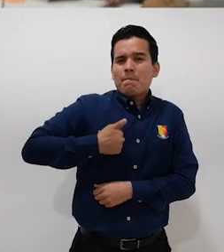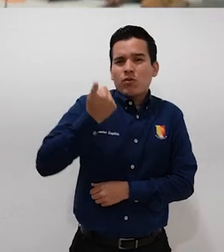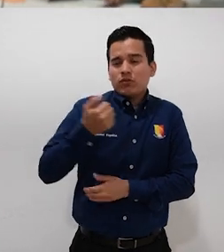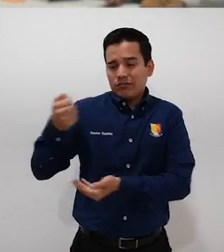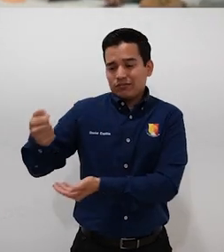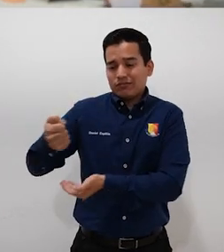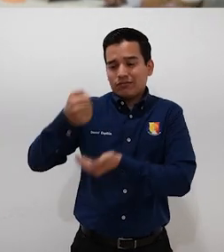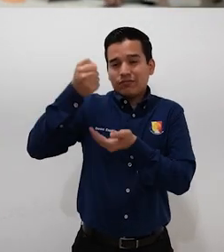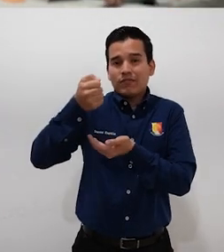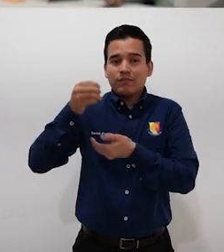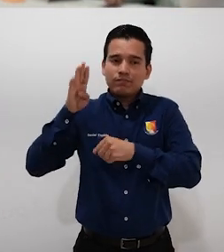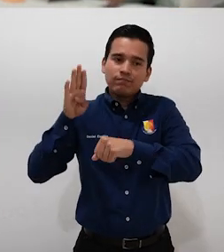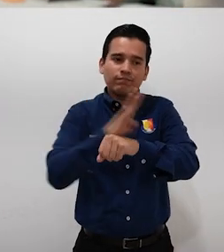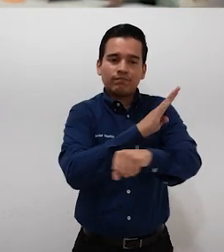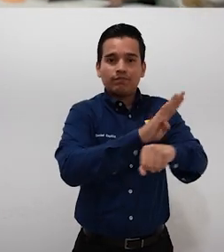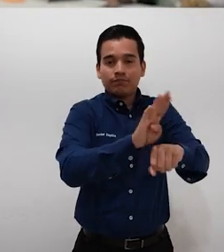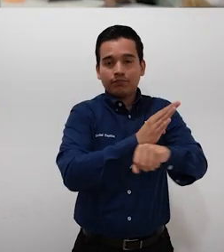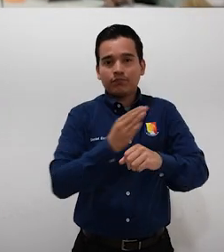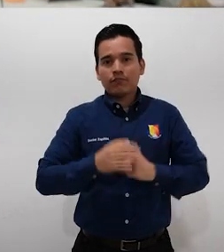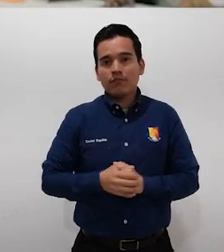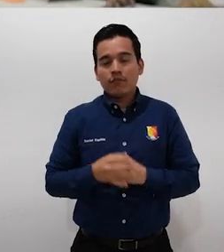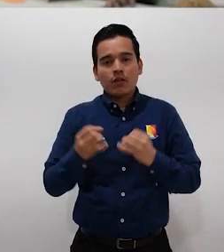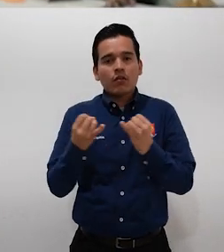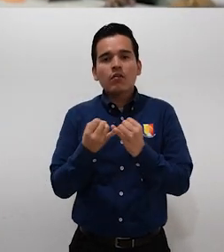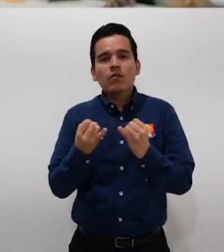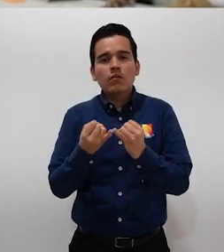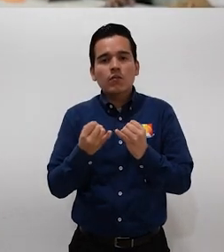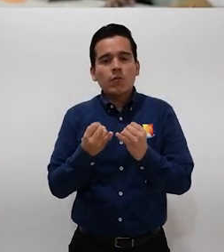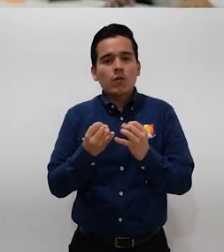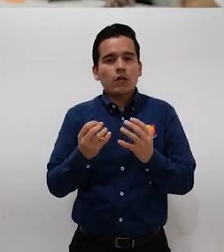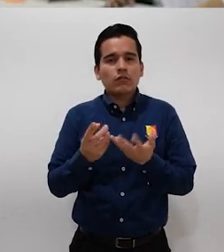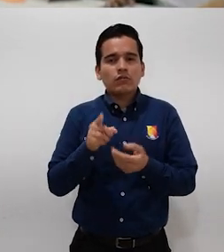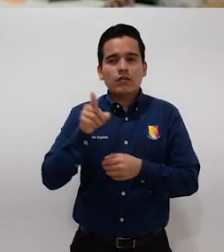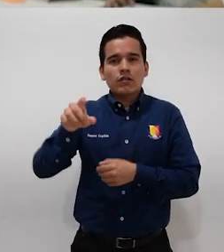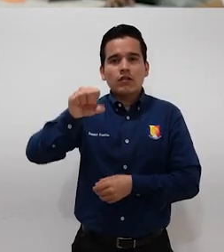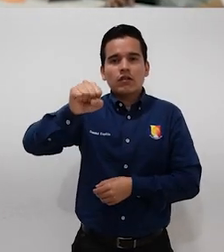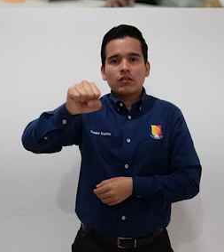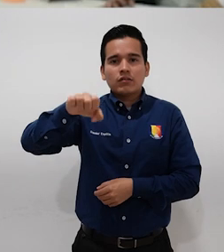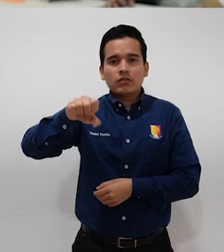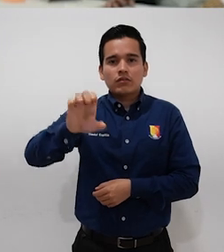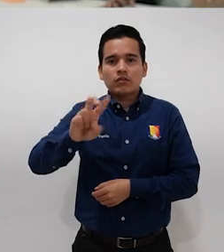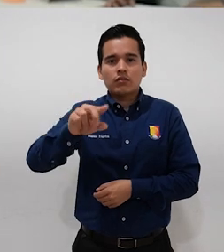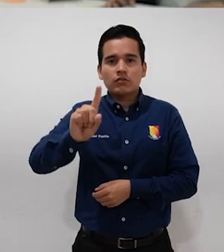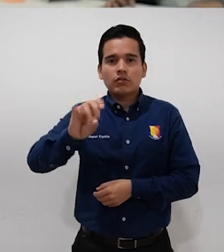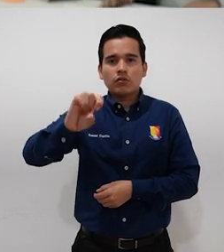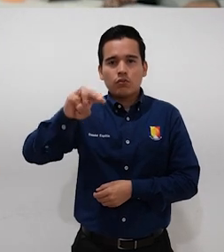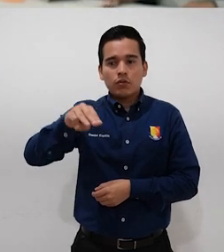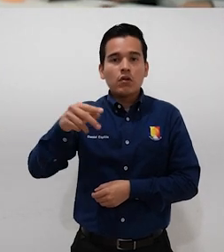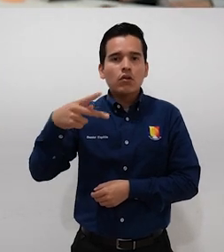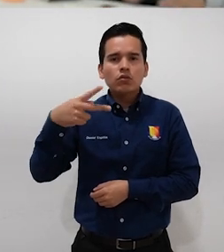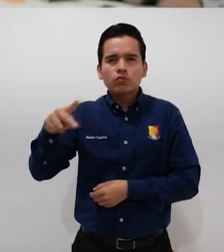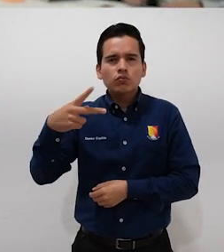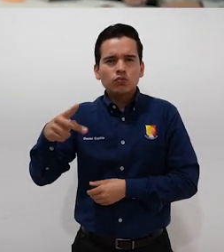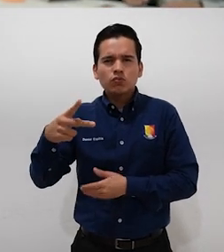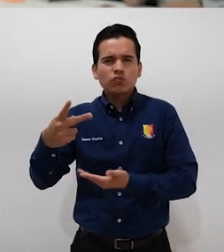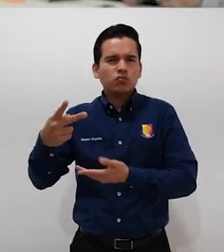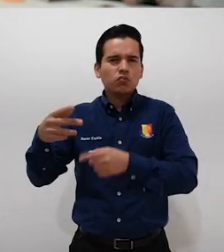destinado en beneficio de ellos y, por supuesto, también, en el caso de CEPUIN, dar a conocer cuáles son